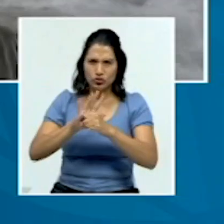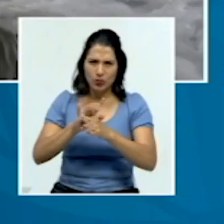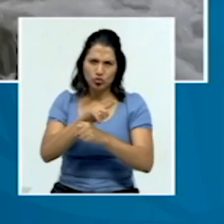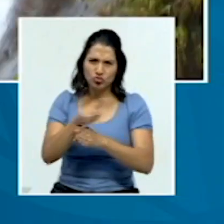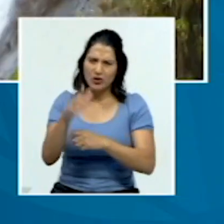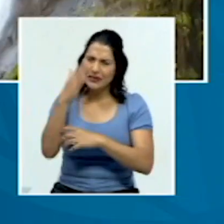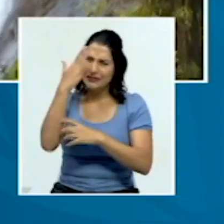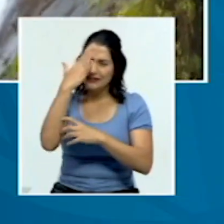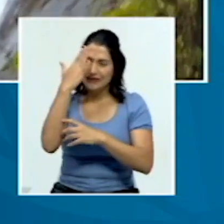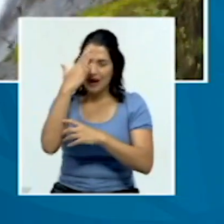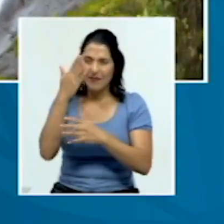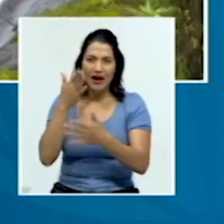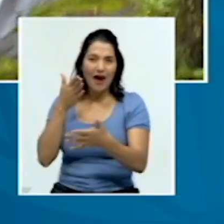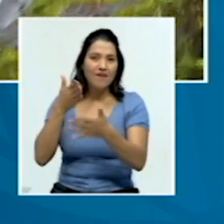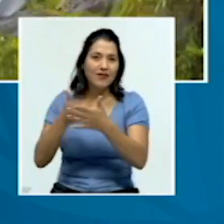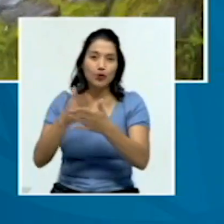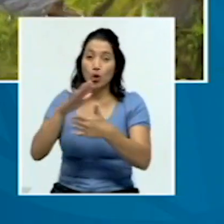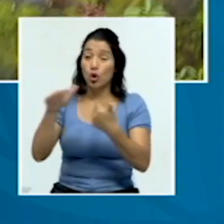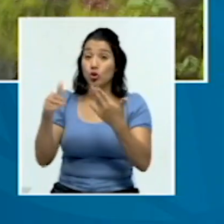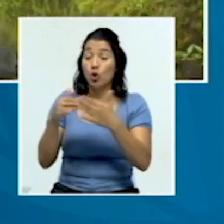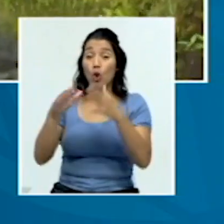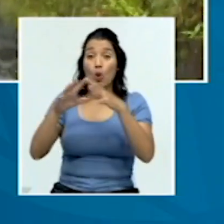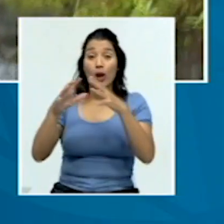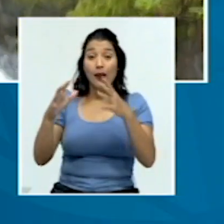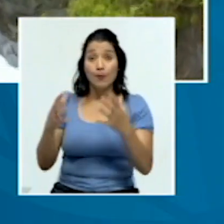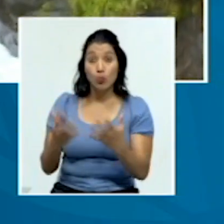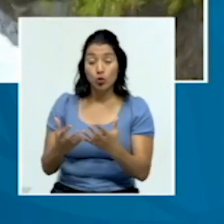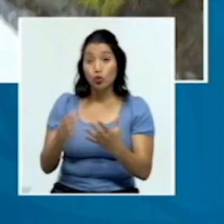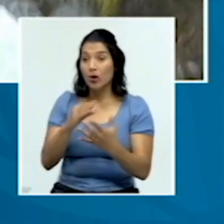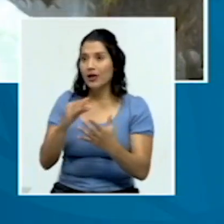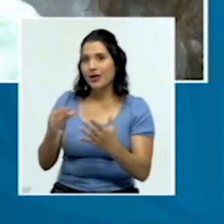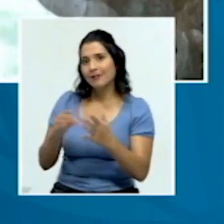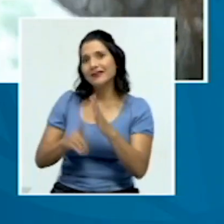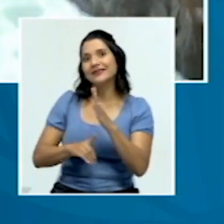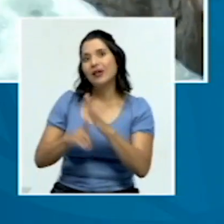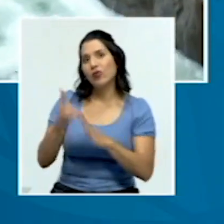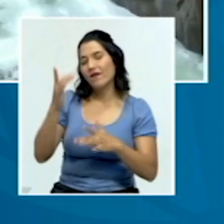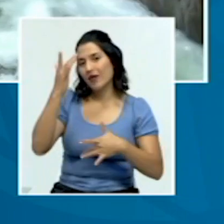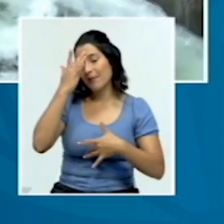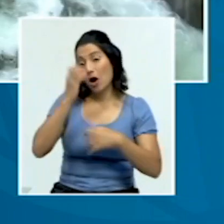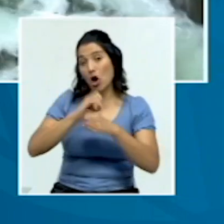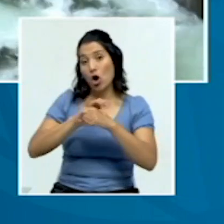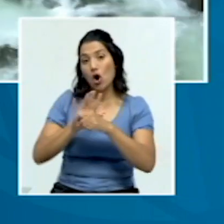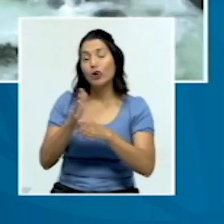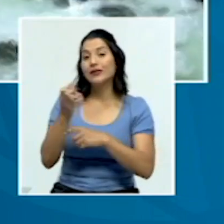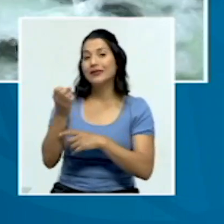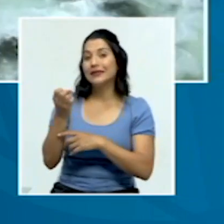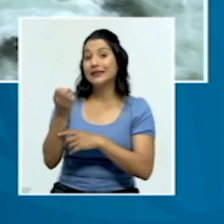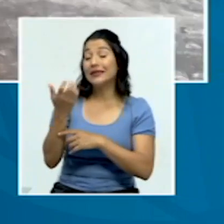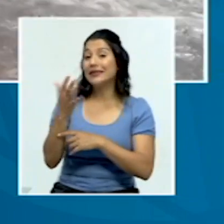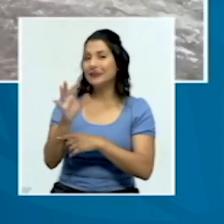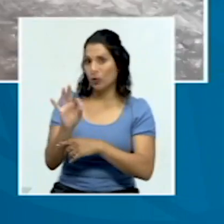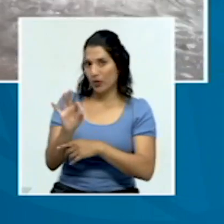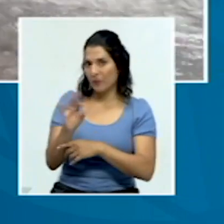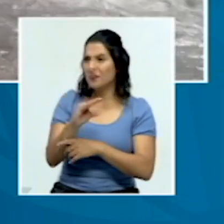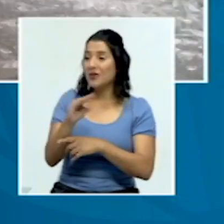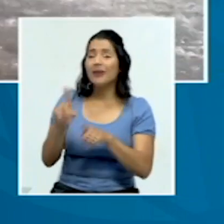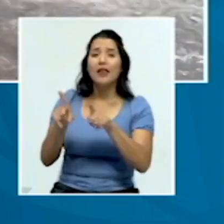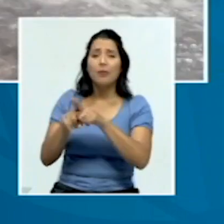afectó a nivel global generando la enfermedad COVID-19, no fue la excepción en territorios indígenas.